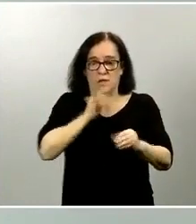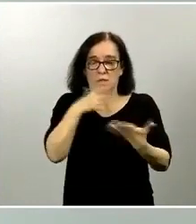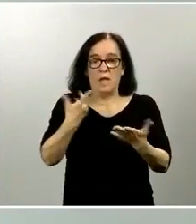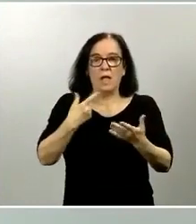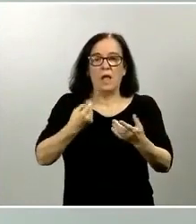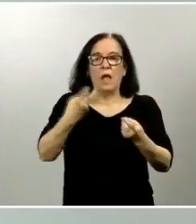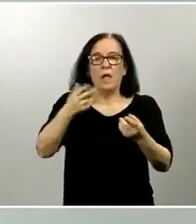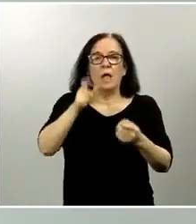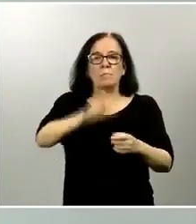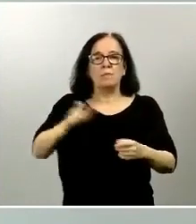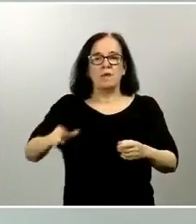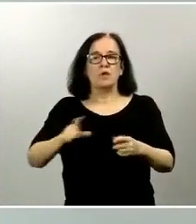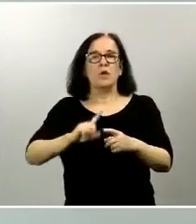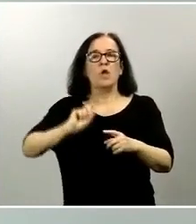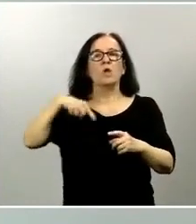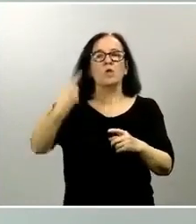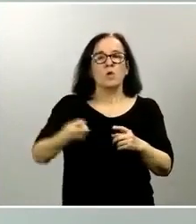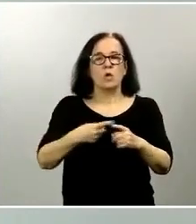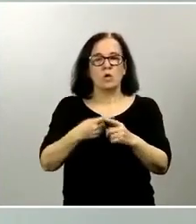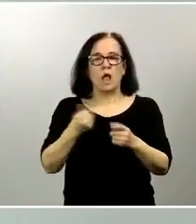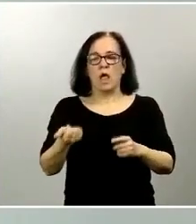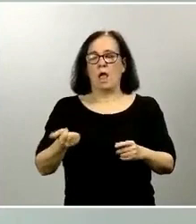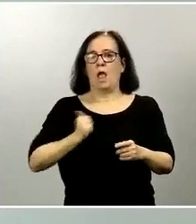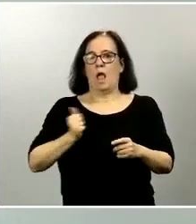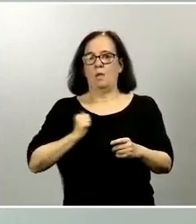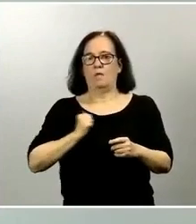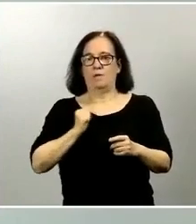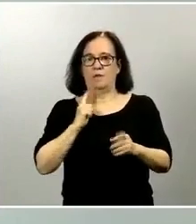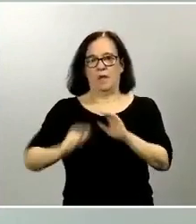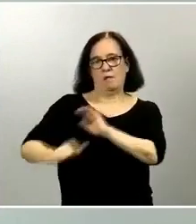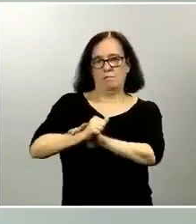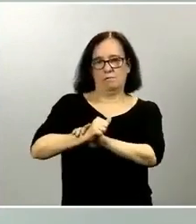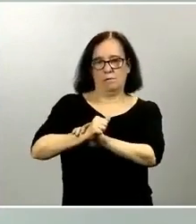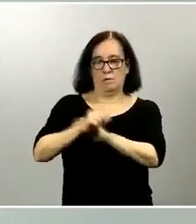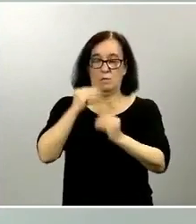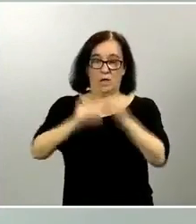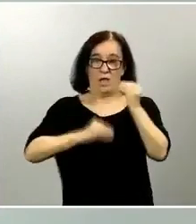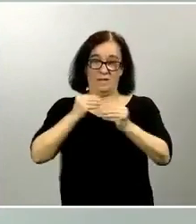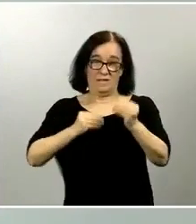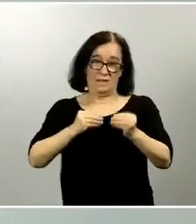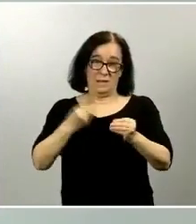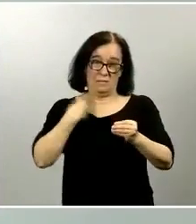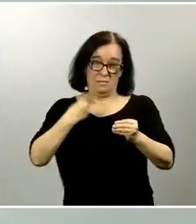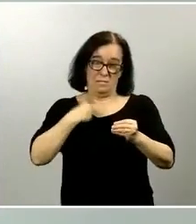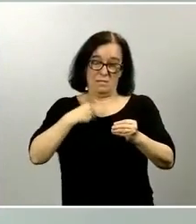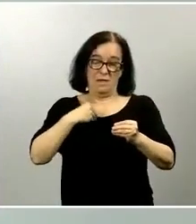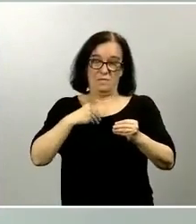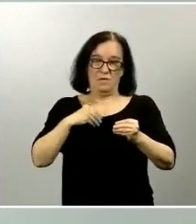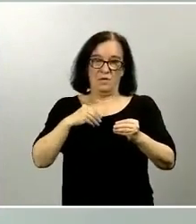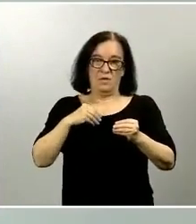proceder a su explotación fraudulenta por parte de quien ha llevado a cabo este tipo de